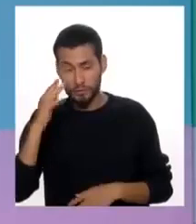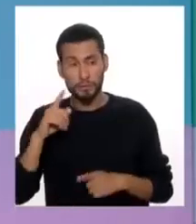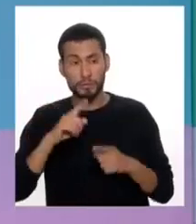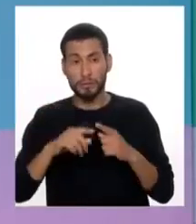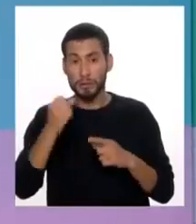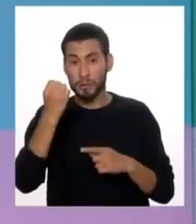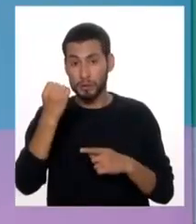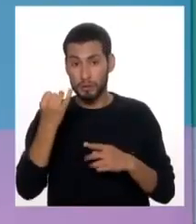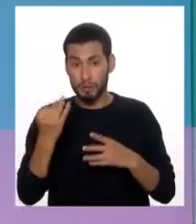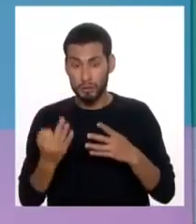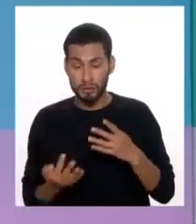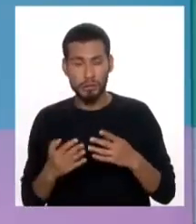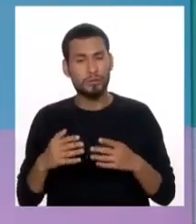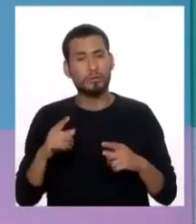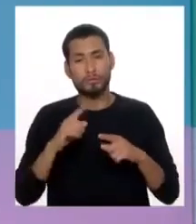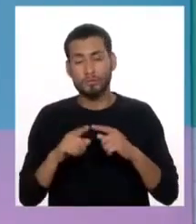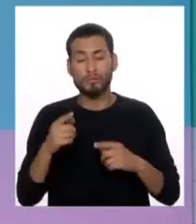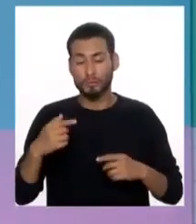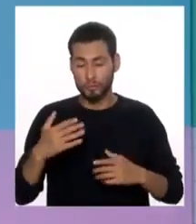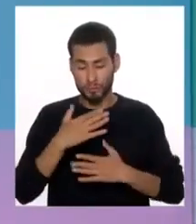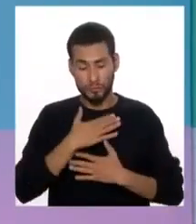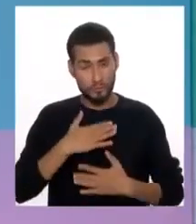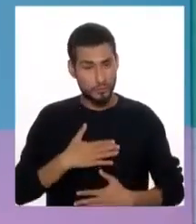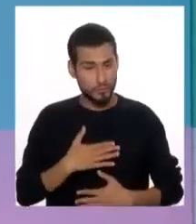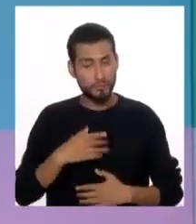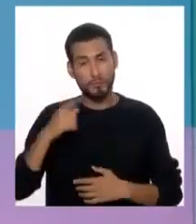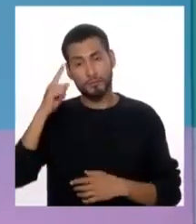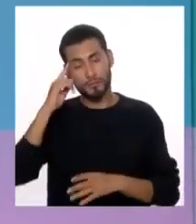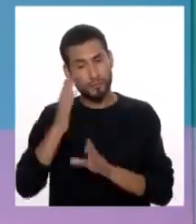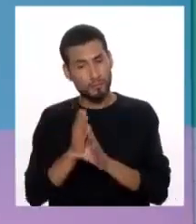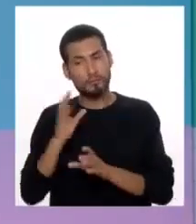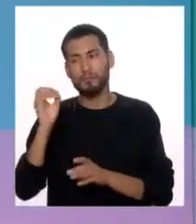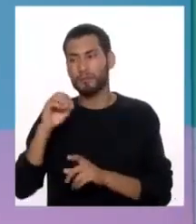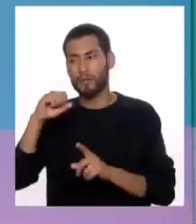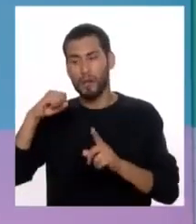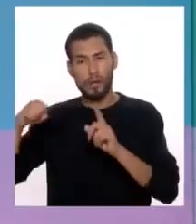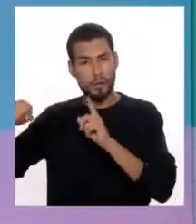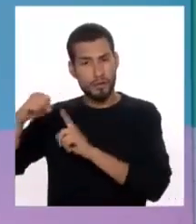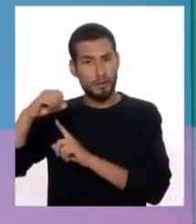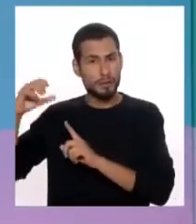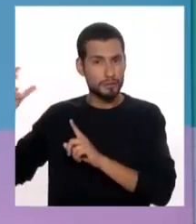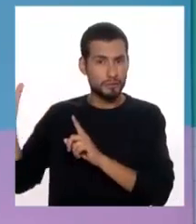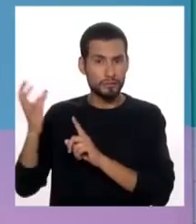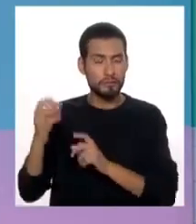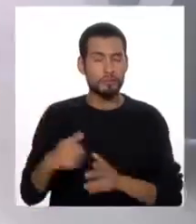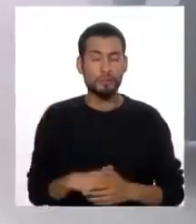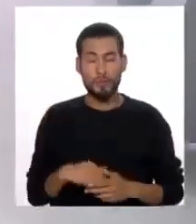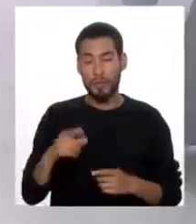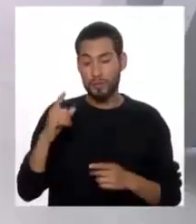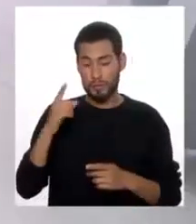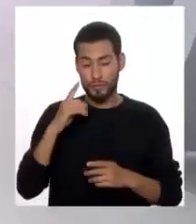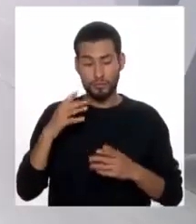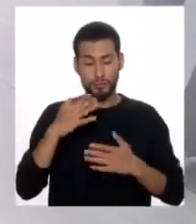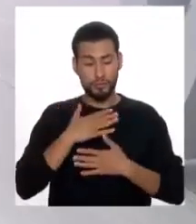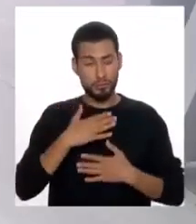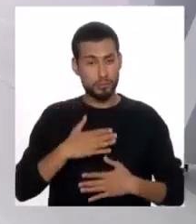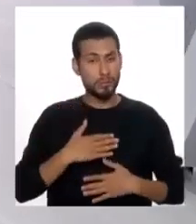factores pueden ser tanto biológicos, psicológicos y sociales. Dentro de los factores biológicos